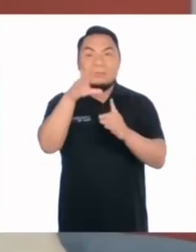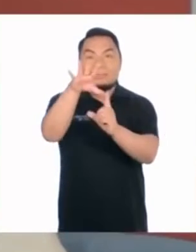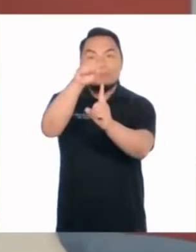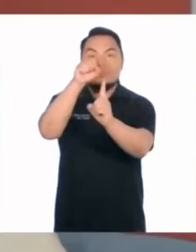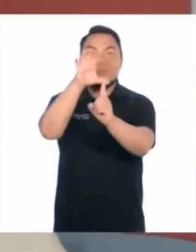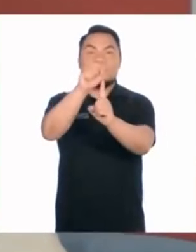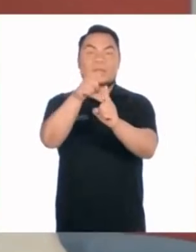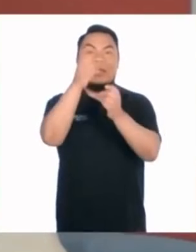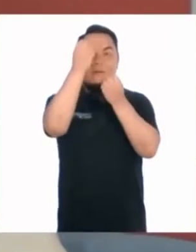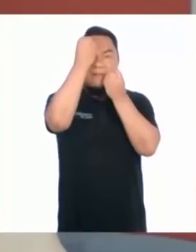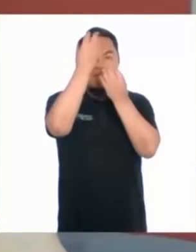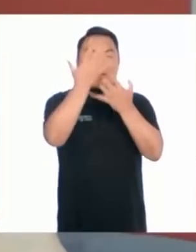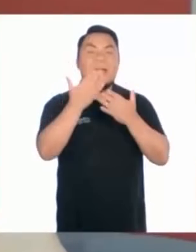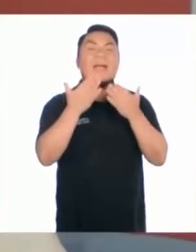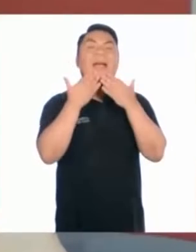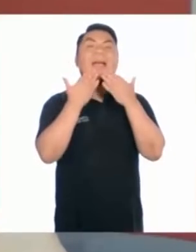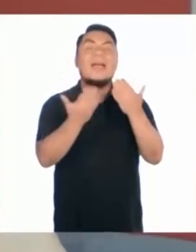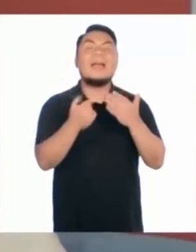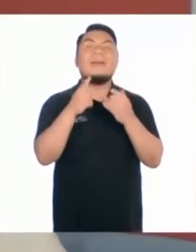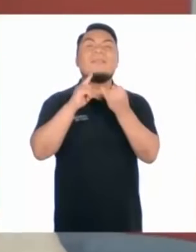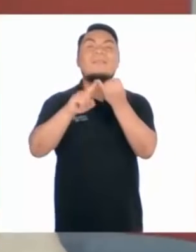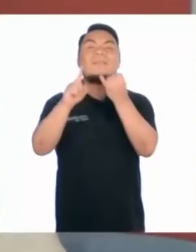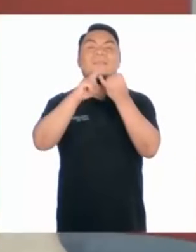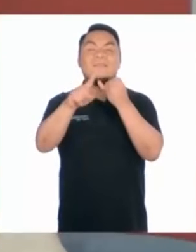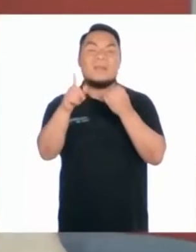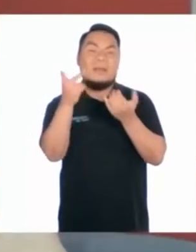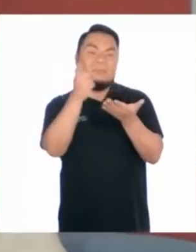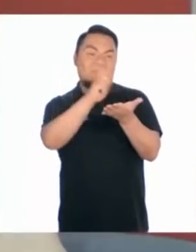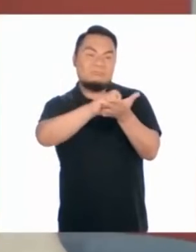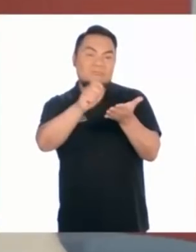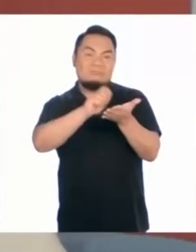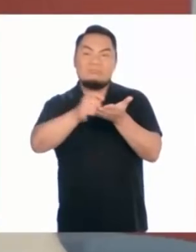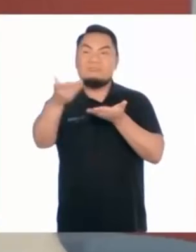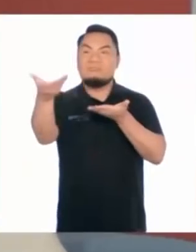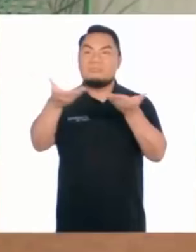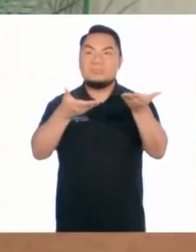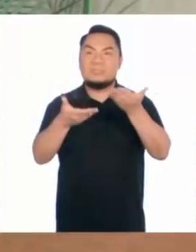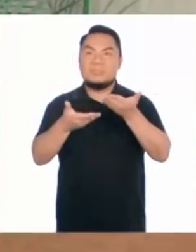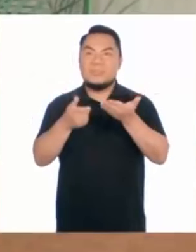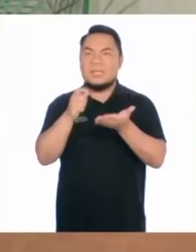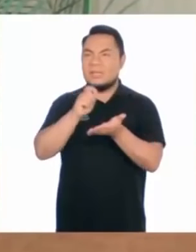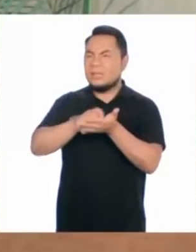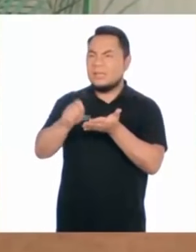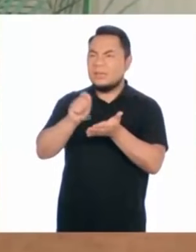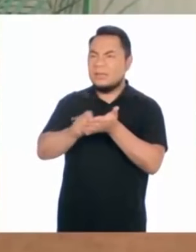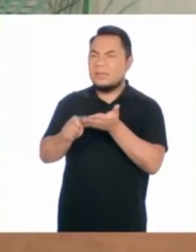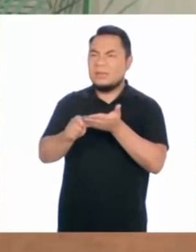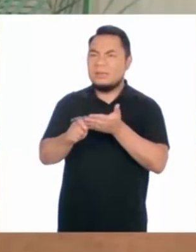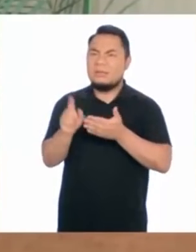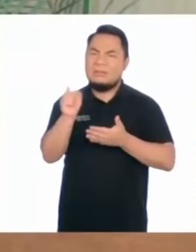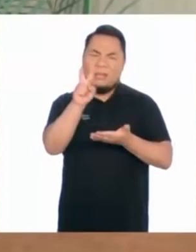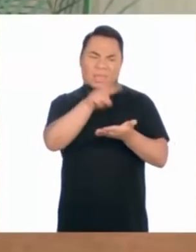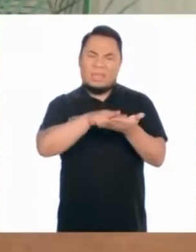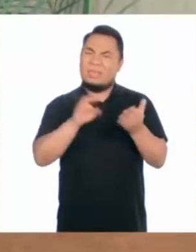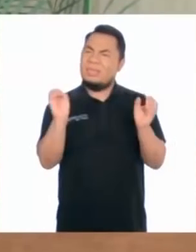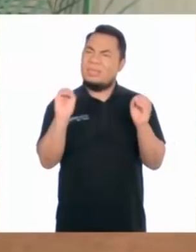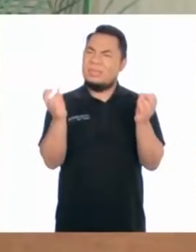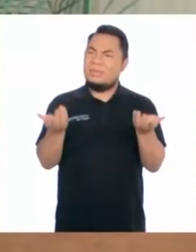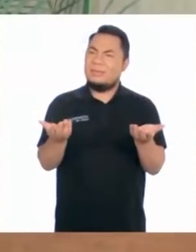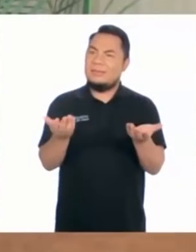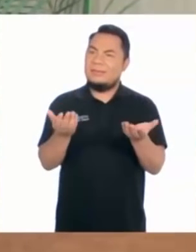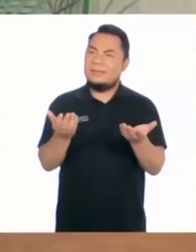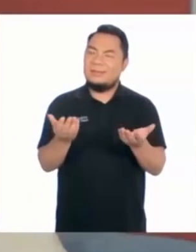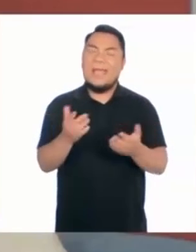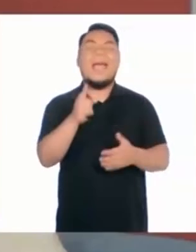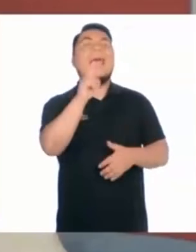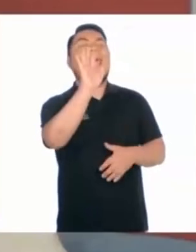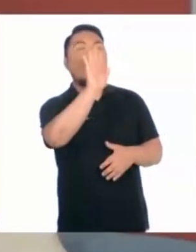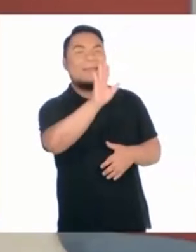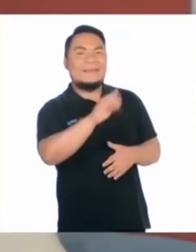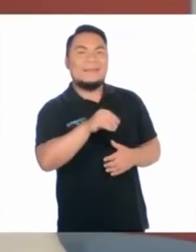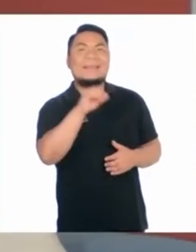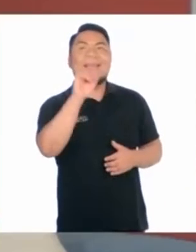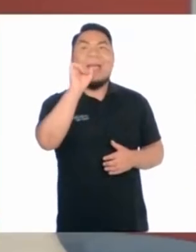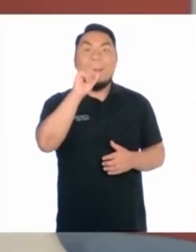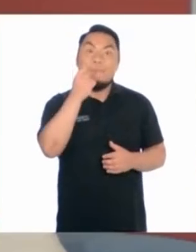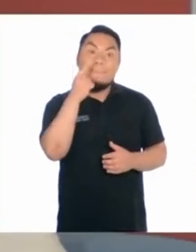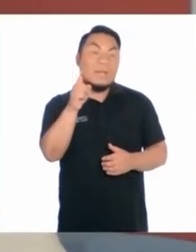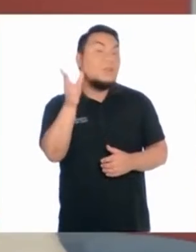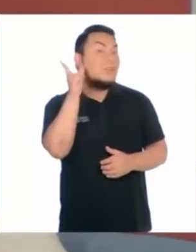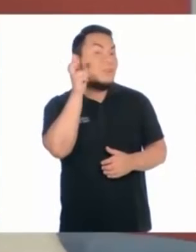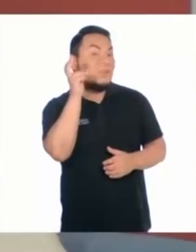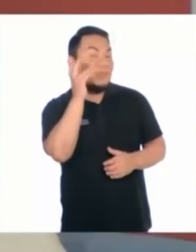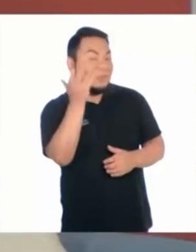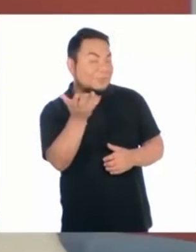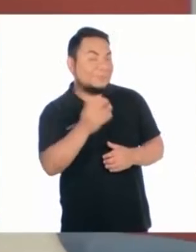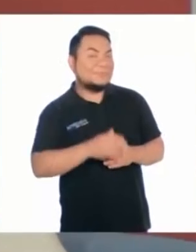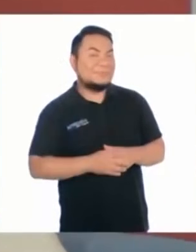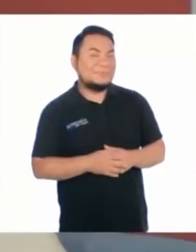hoy hemos podido identificar información gracias a distintos textos. ¿Textos? Pero si no hemos leído. ¡Ah! Pero